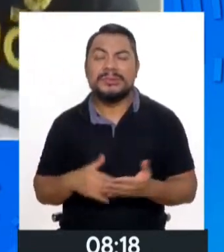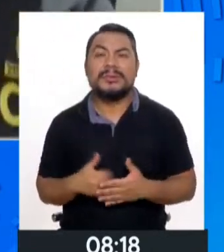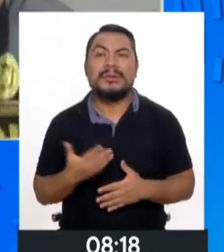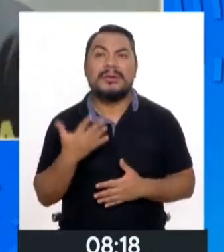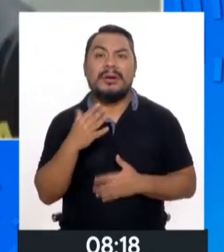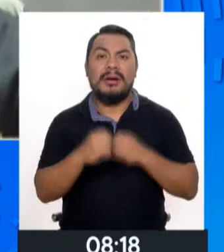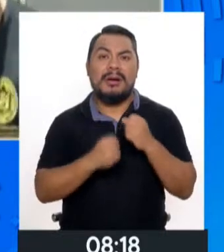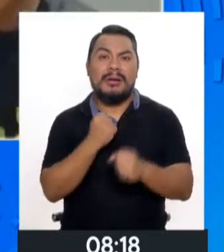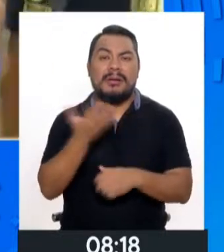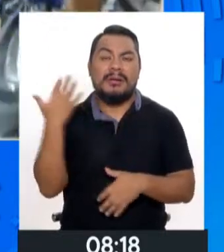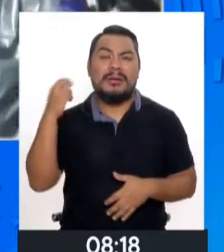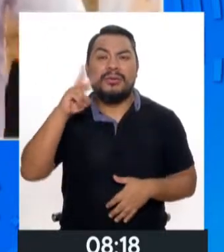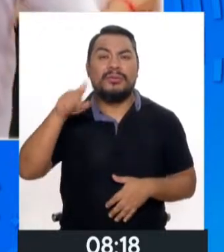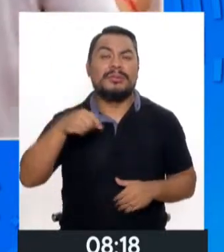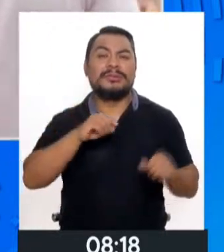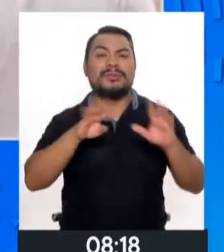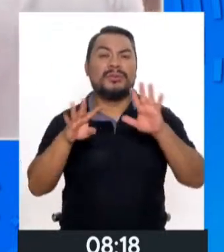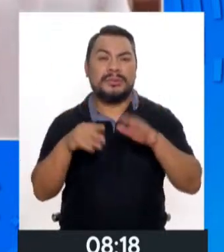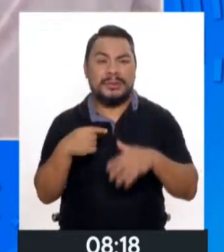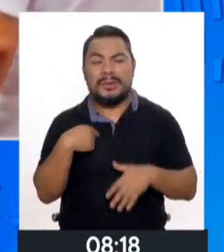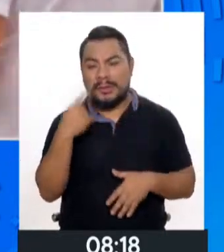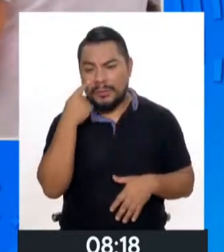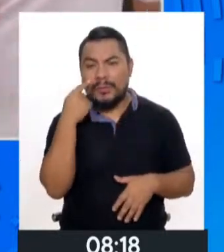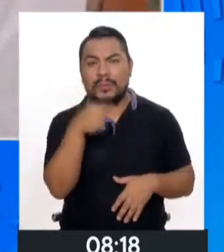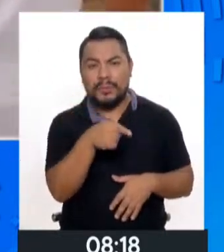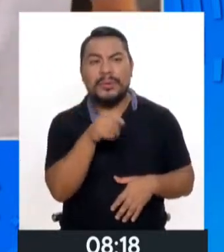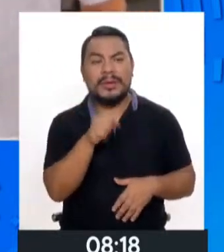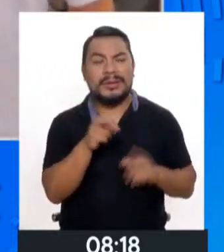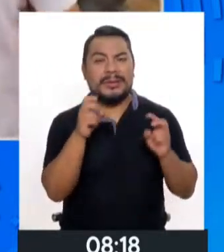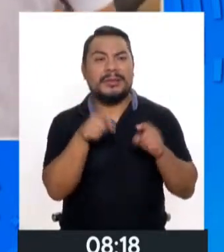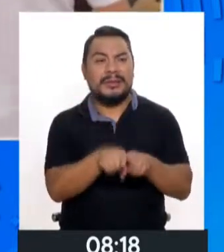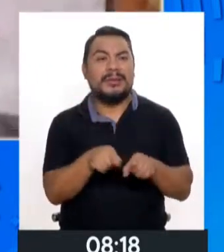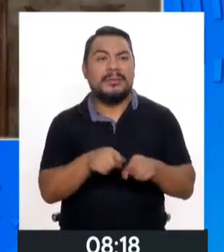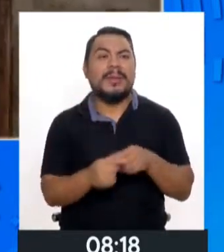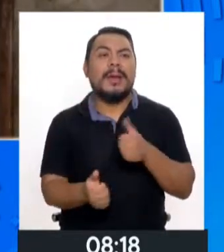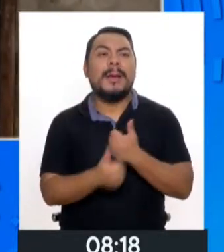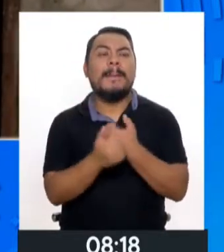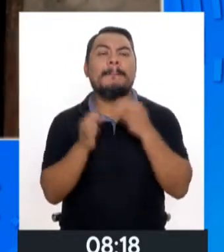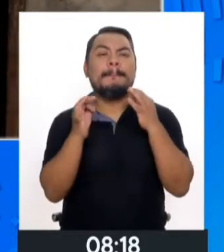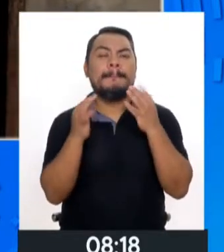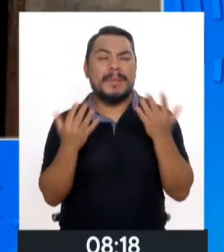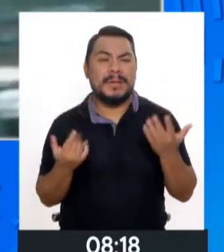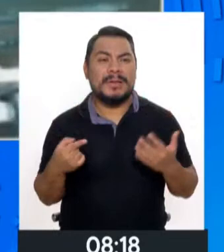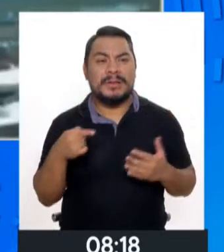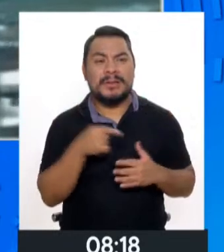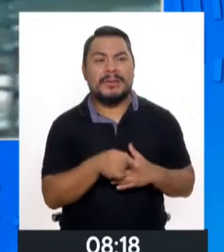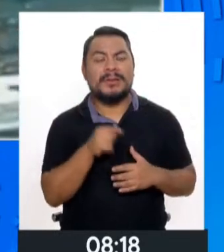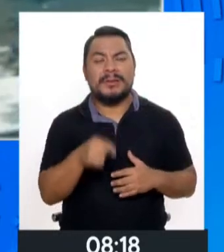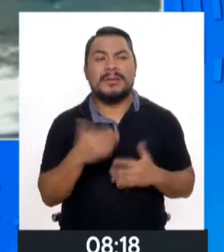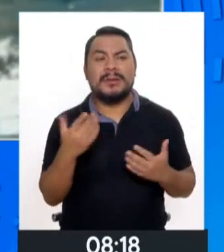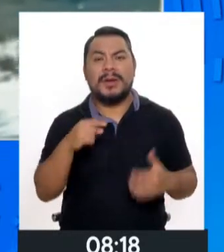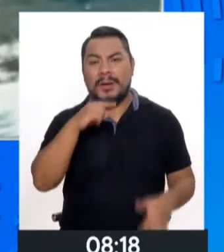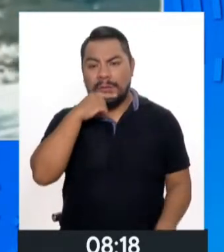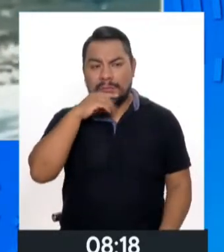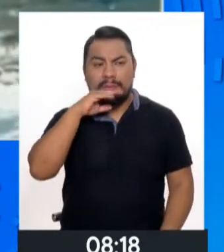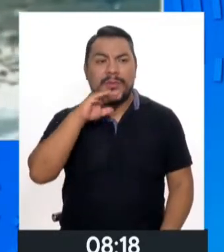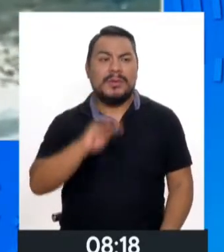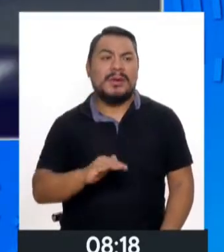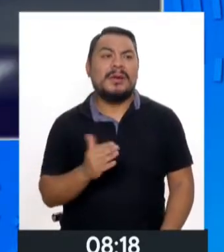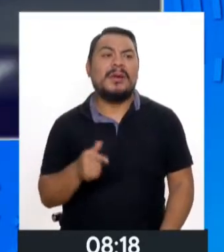2019 conocimos del caso, pero por la situación de riesgo de desprotección de una niñita,